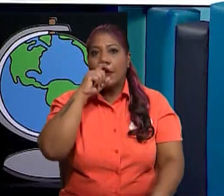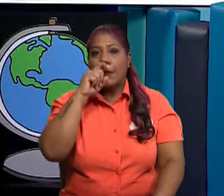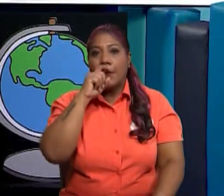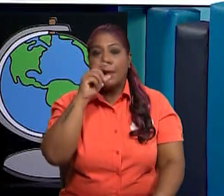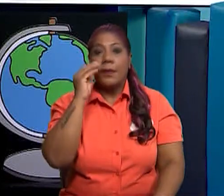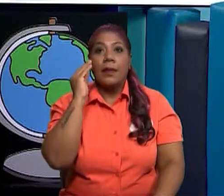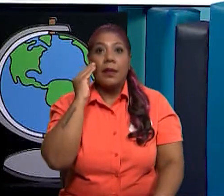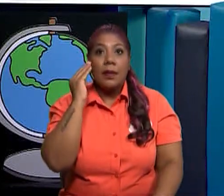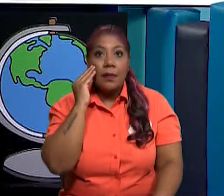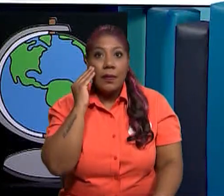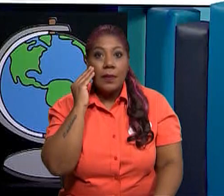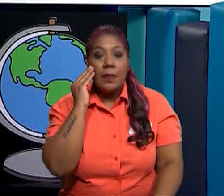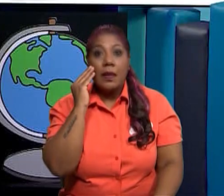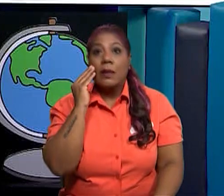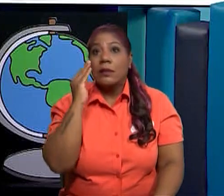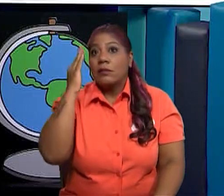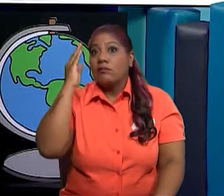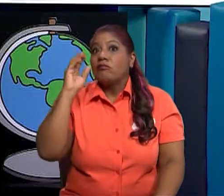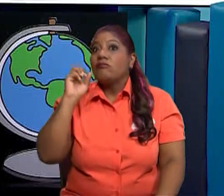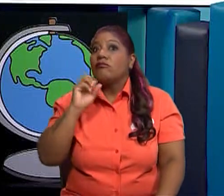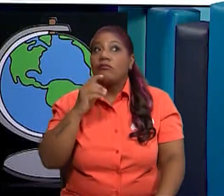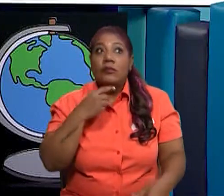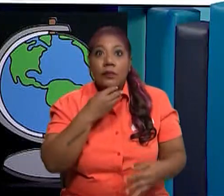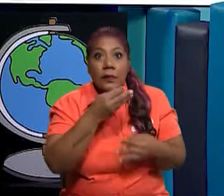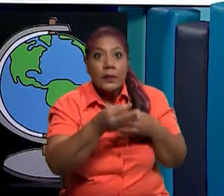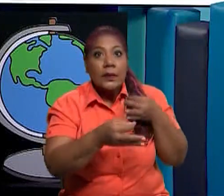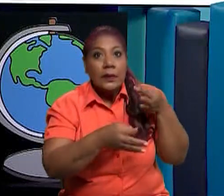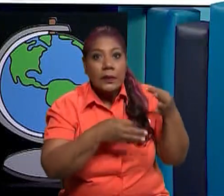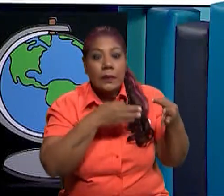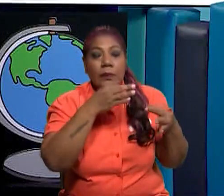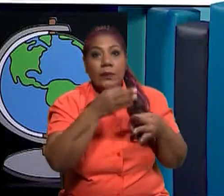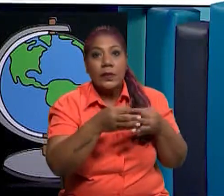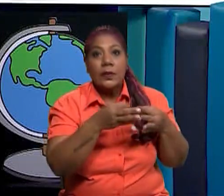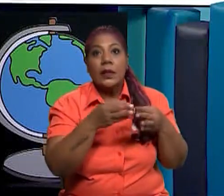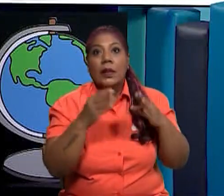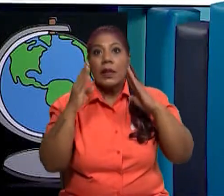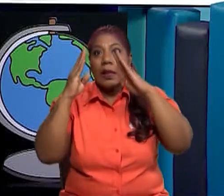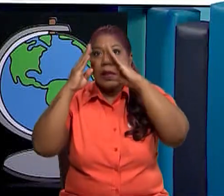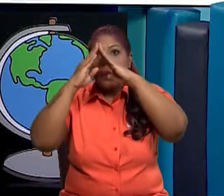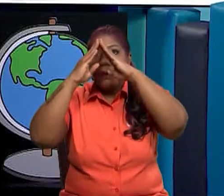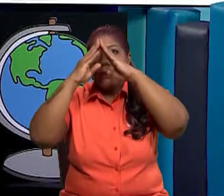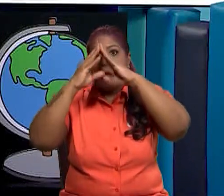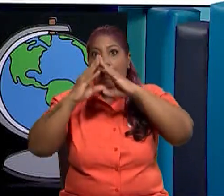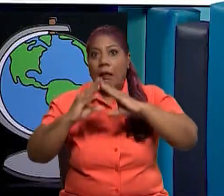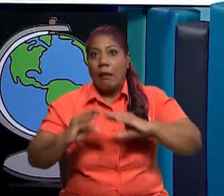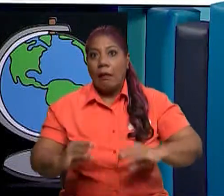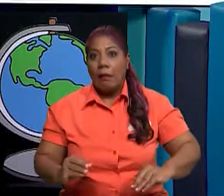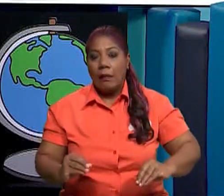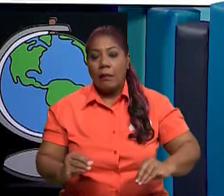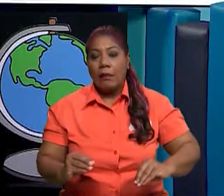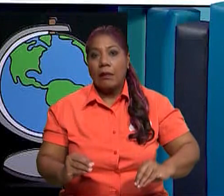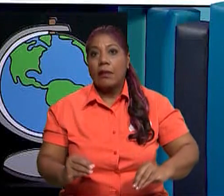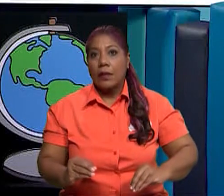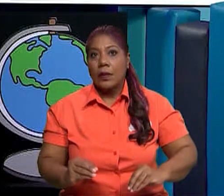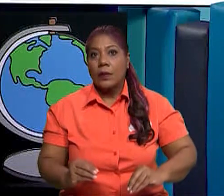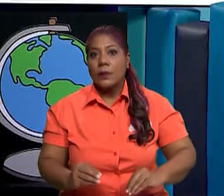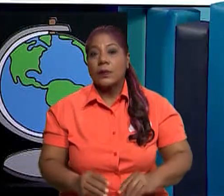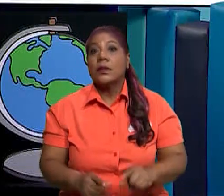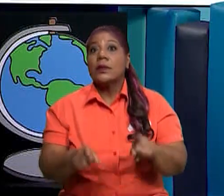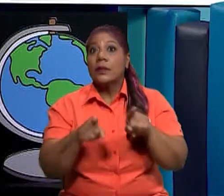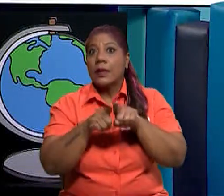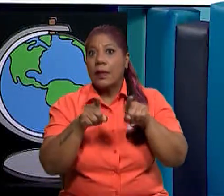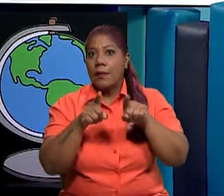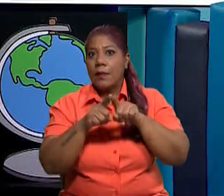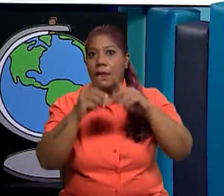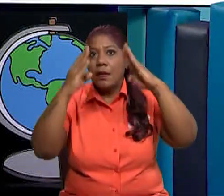Por si viene un temblor o un terremoto, la casa no se derrumbe, no nos caiga encima. Igual a la hora de poner los techos. Esta